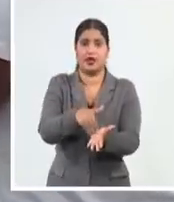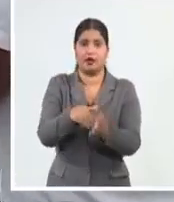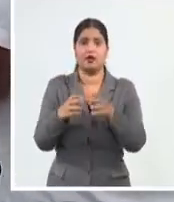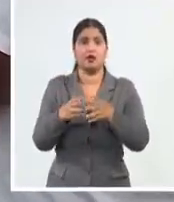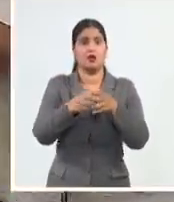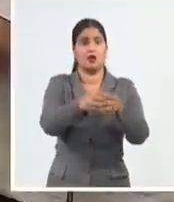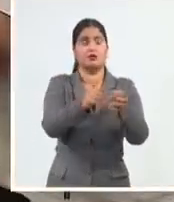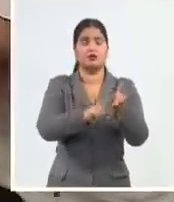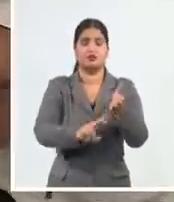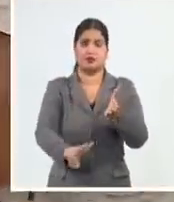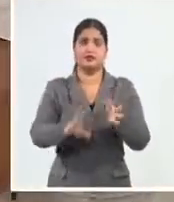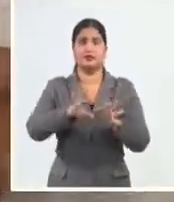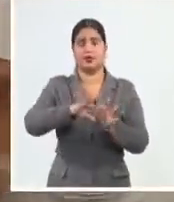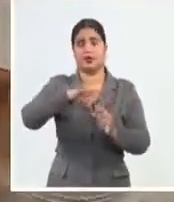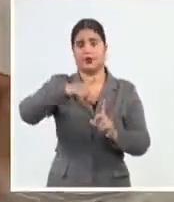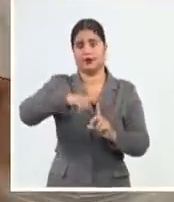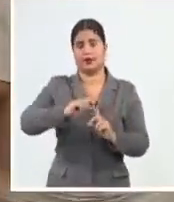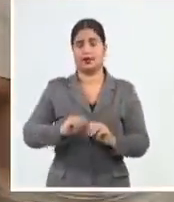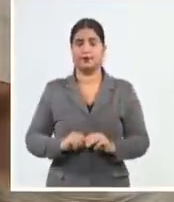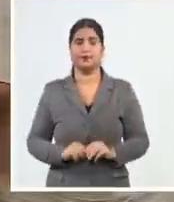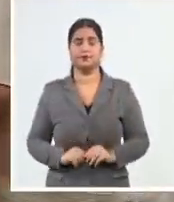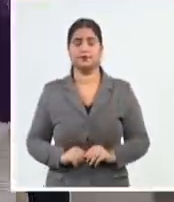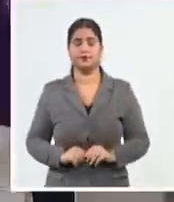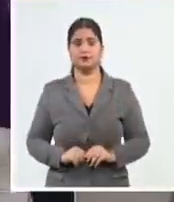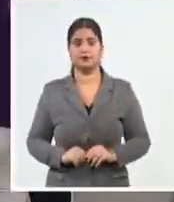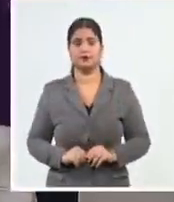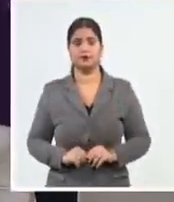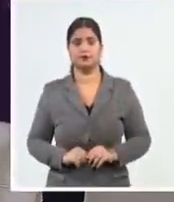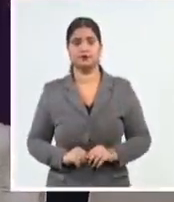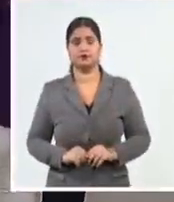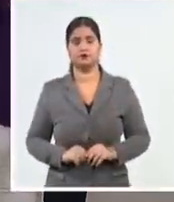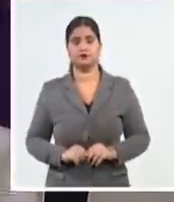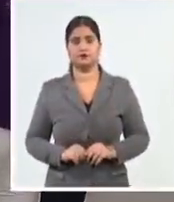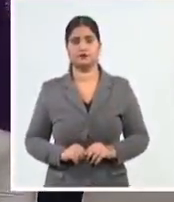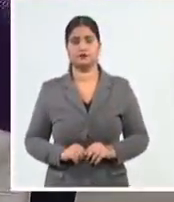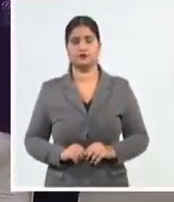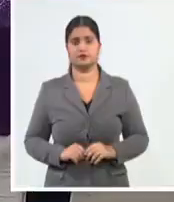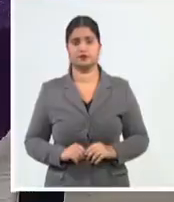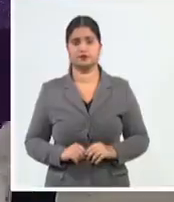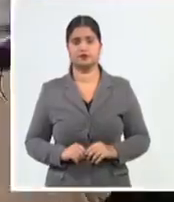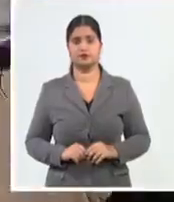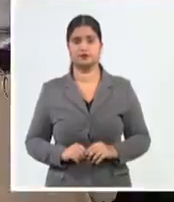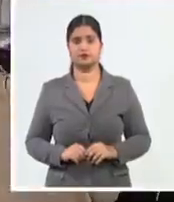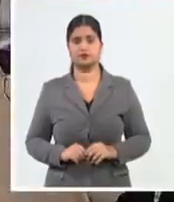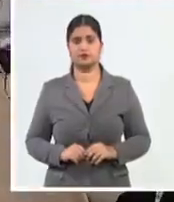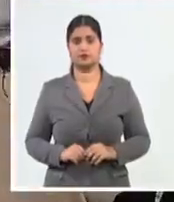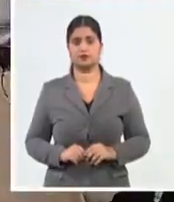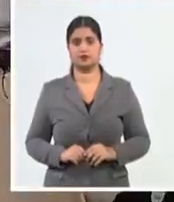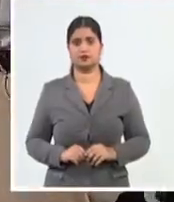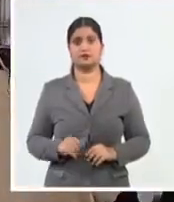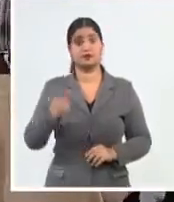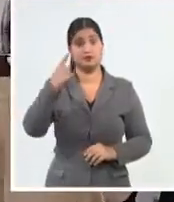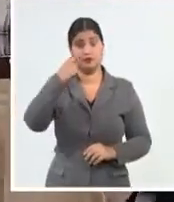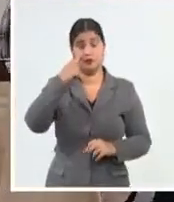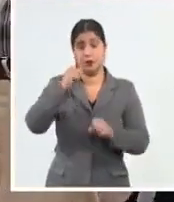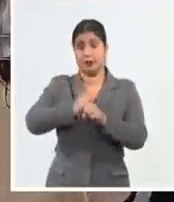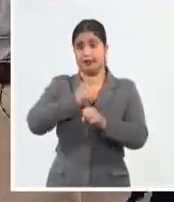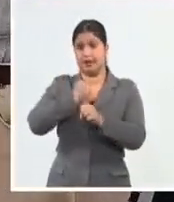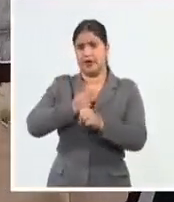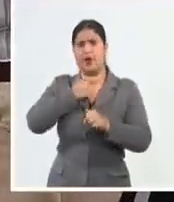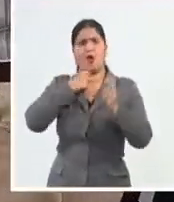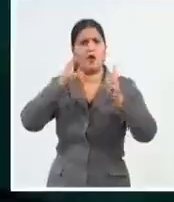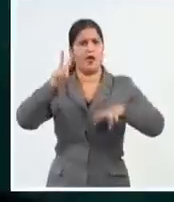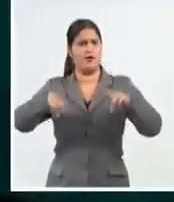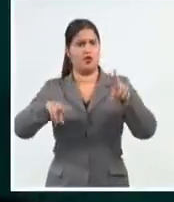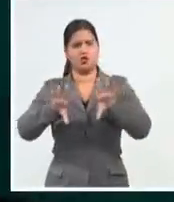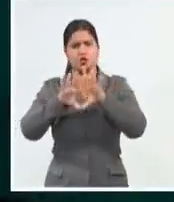y el viceprimer ministro Jorge Luis Perdomo Dileya, junto a las máximas autoridades de la provincia, chequearon la estrategia para frenar la dispersión